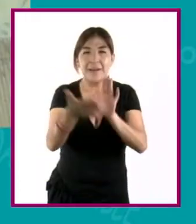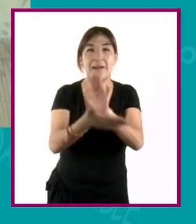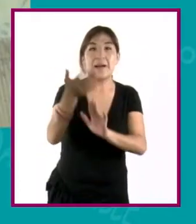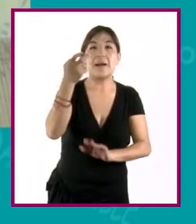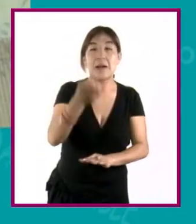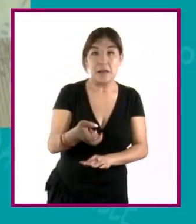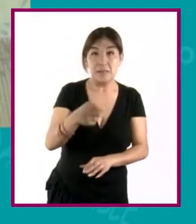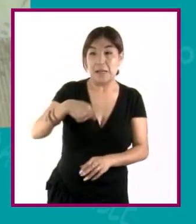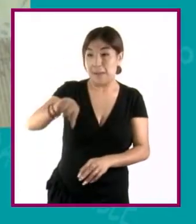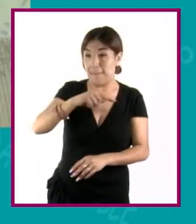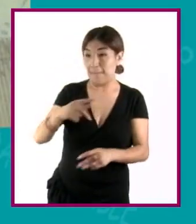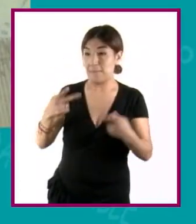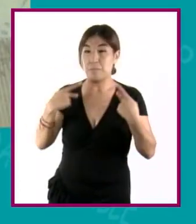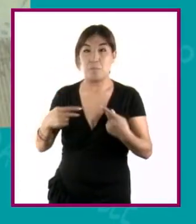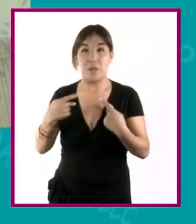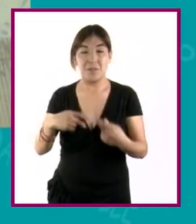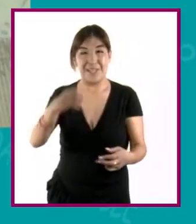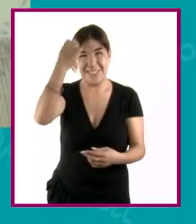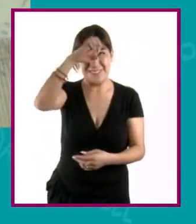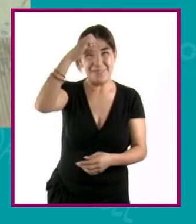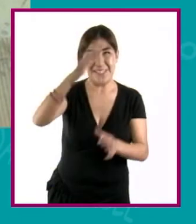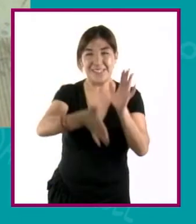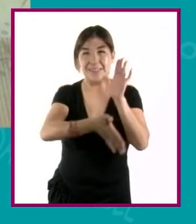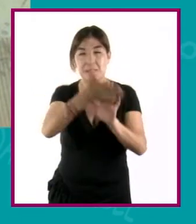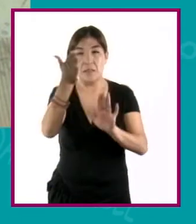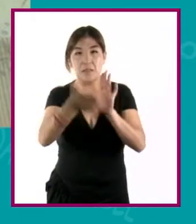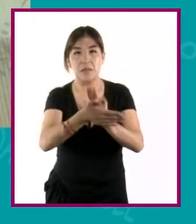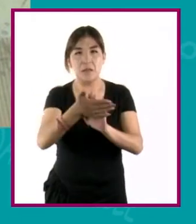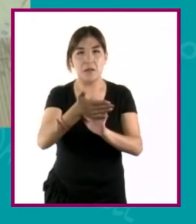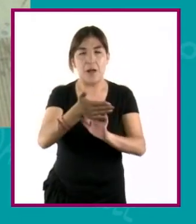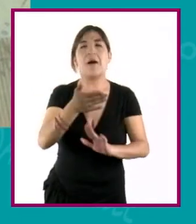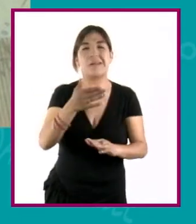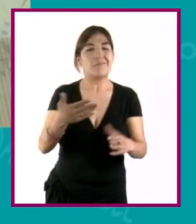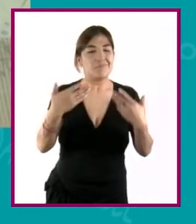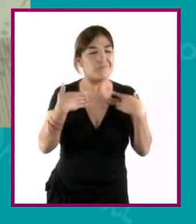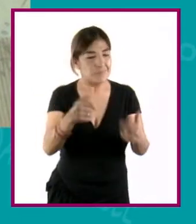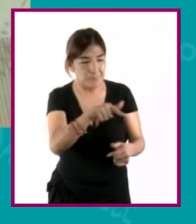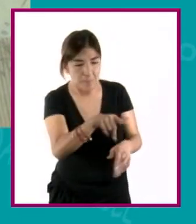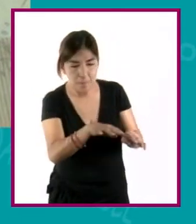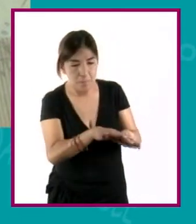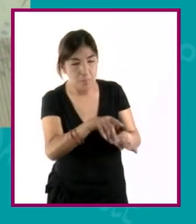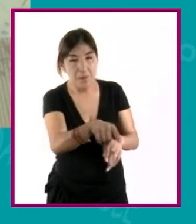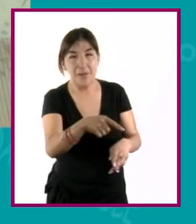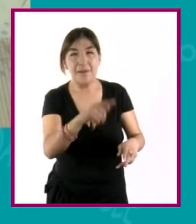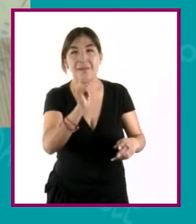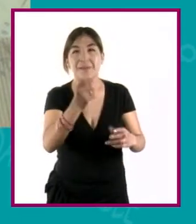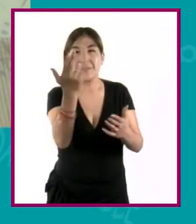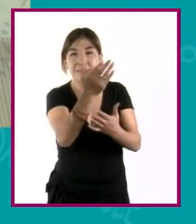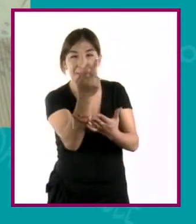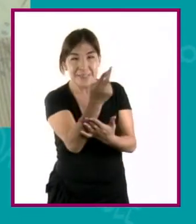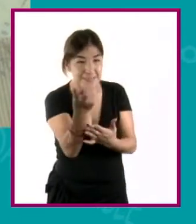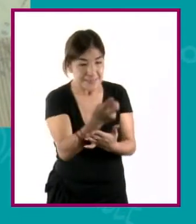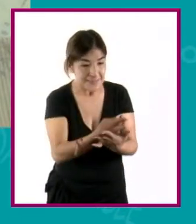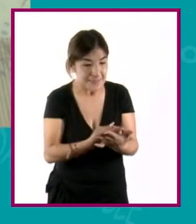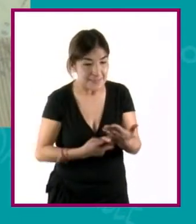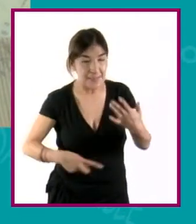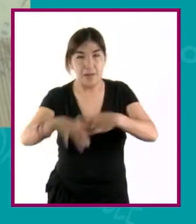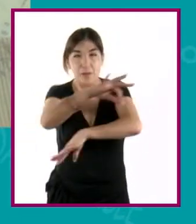ejecuta las obras poder seguir este manual en el que se convierte el plano como para poder